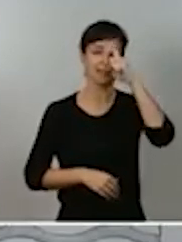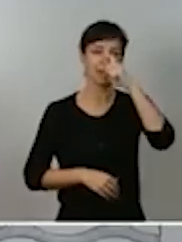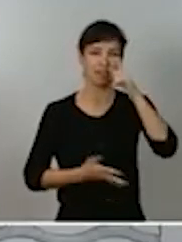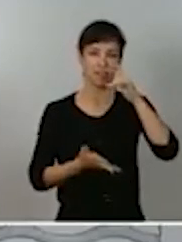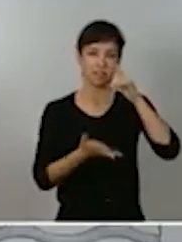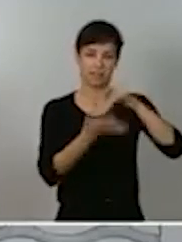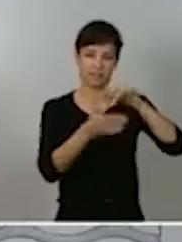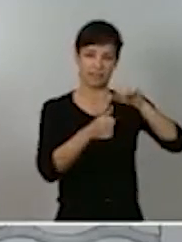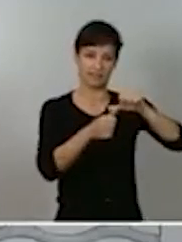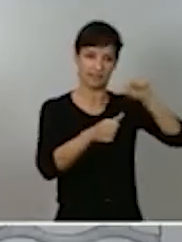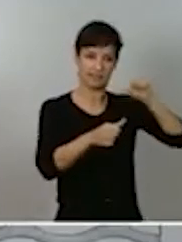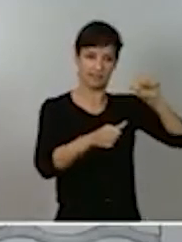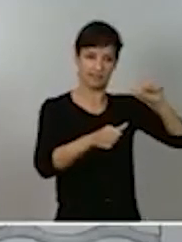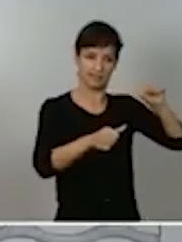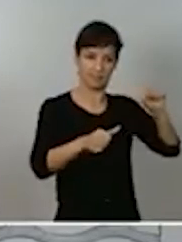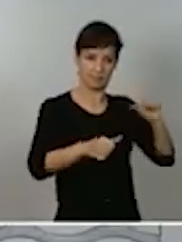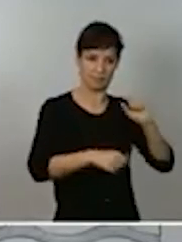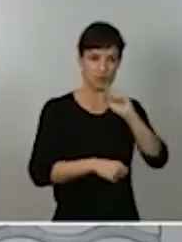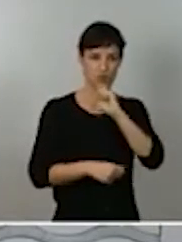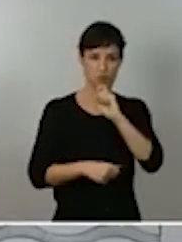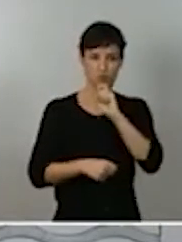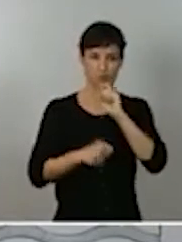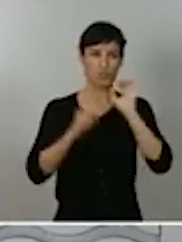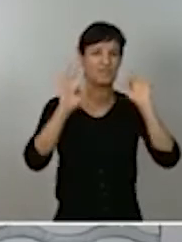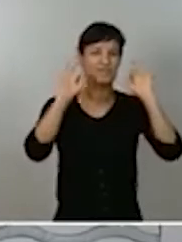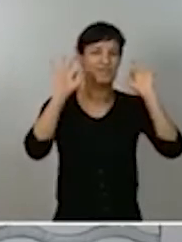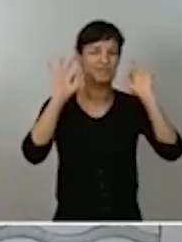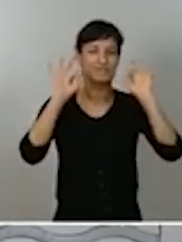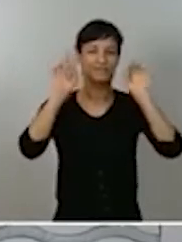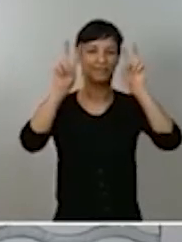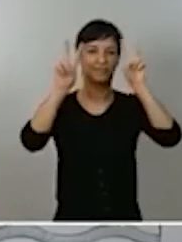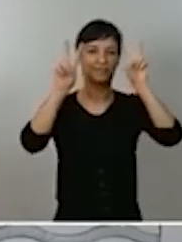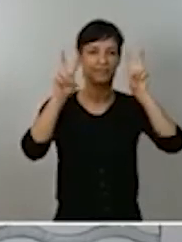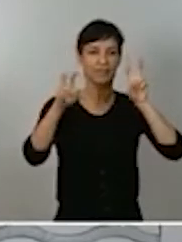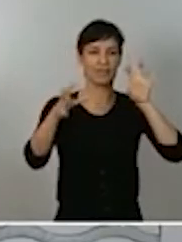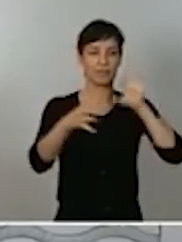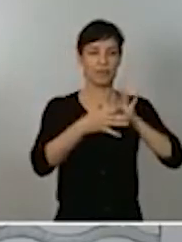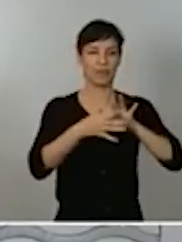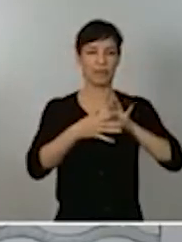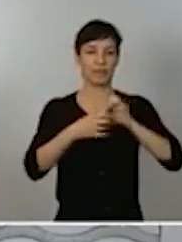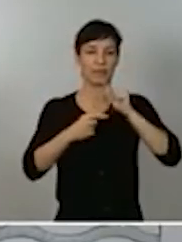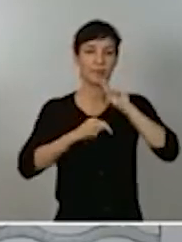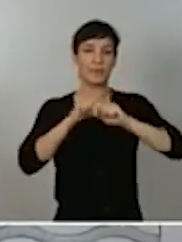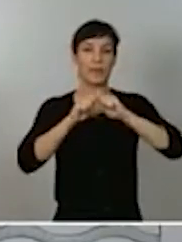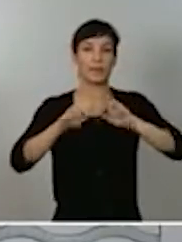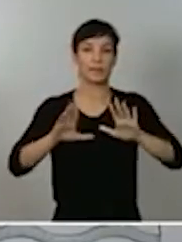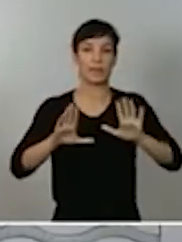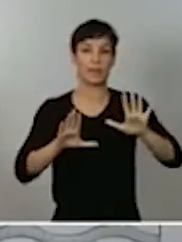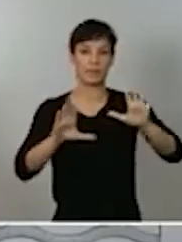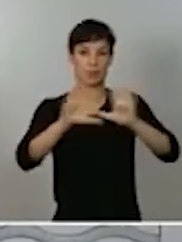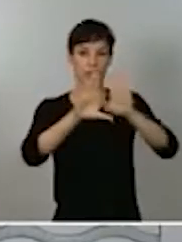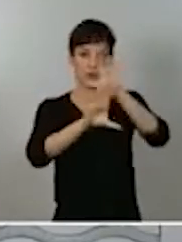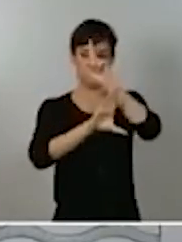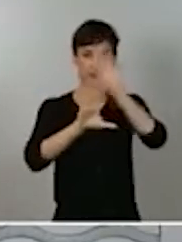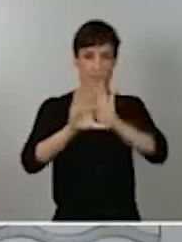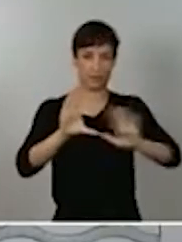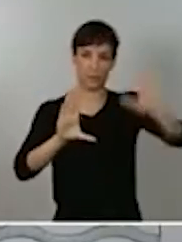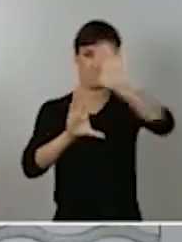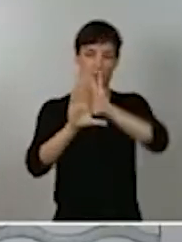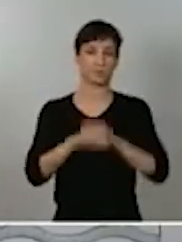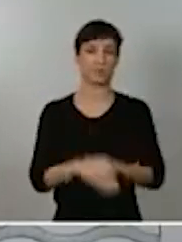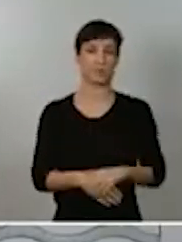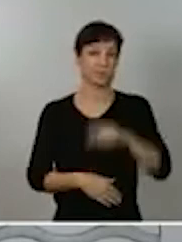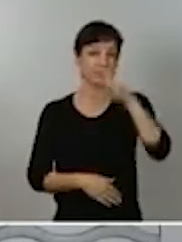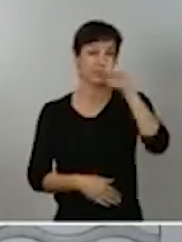los hechos en relación a la pandemia en la Comunidad Autónoma de Madrid. Como ustedes recordarán, el pasado 17 de